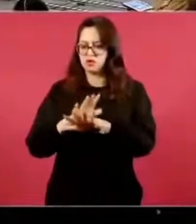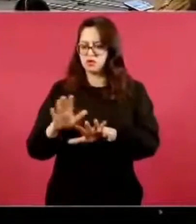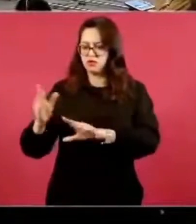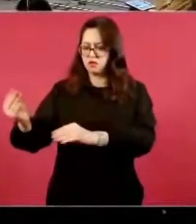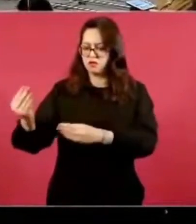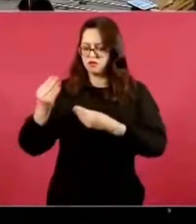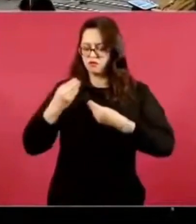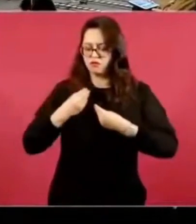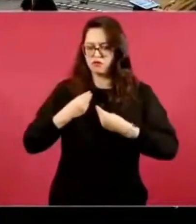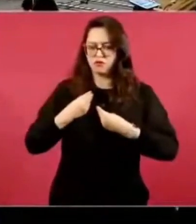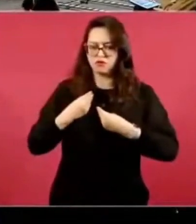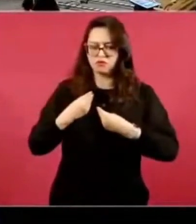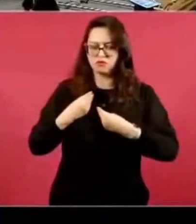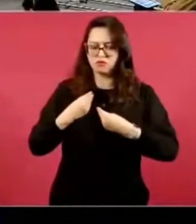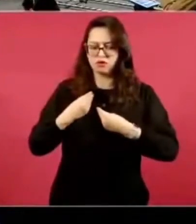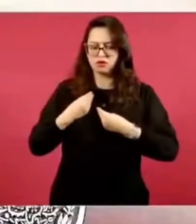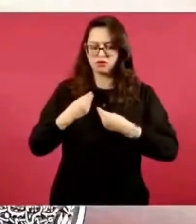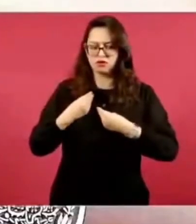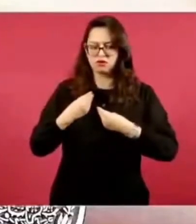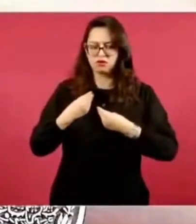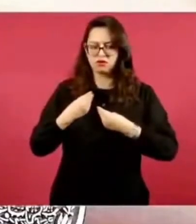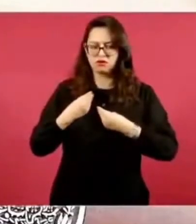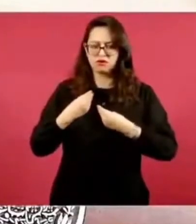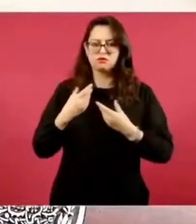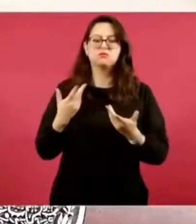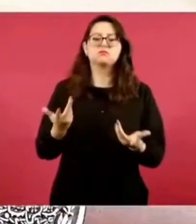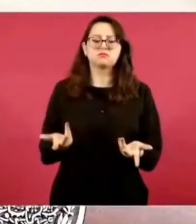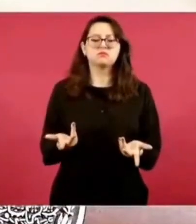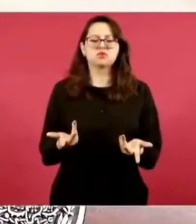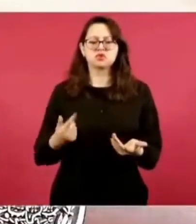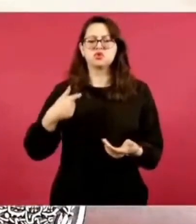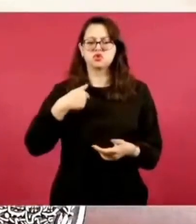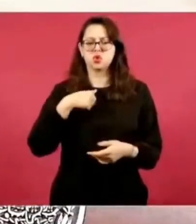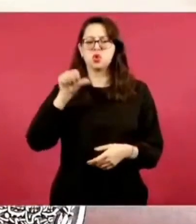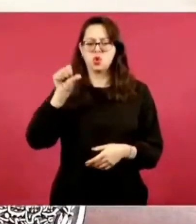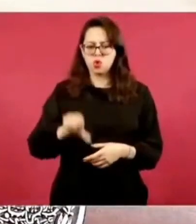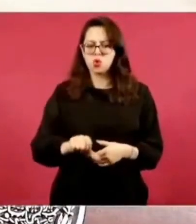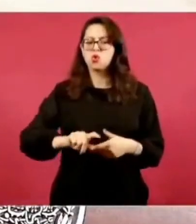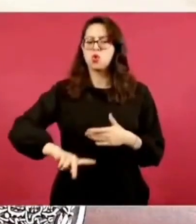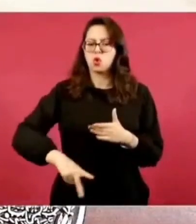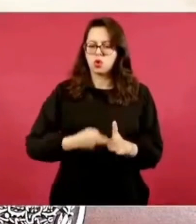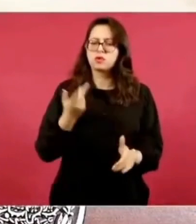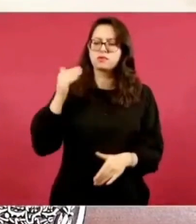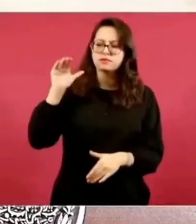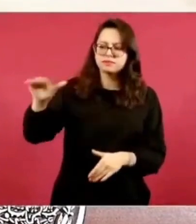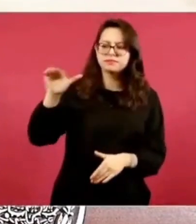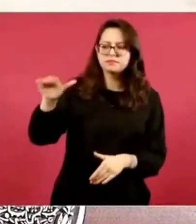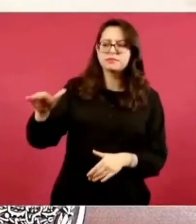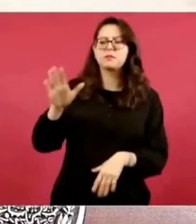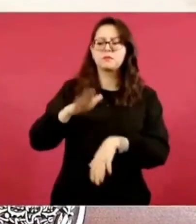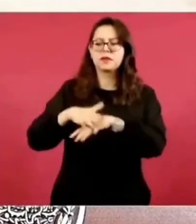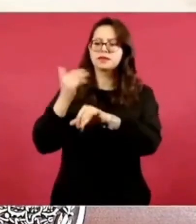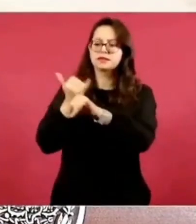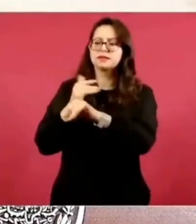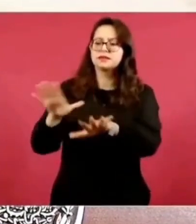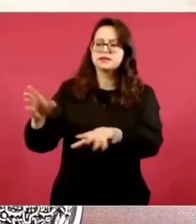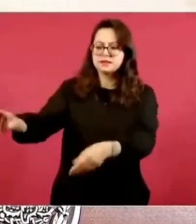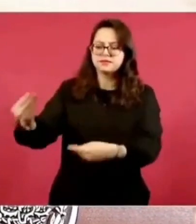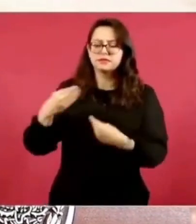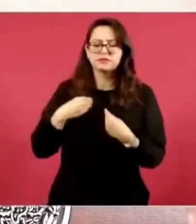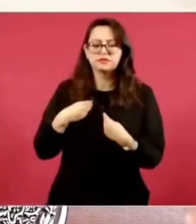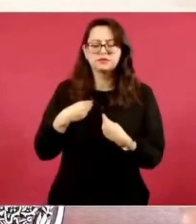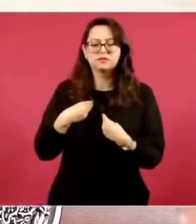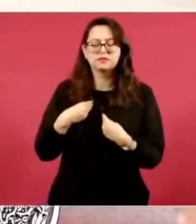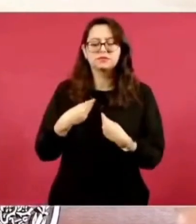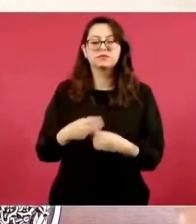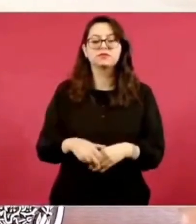y ahora voy a hacer lo mismo, yo acabo de pasar